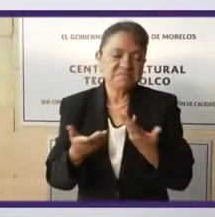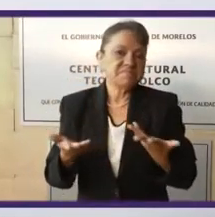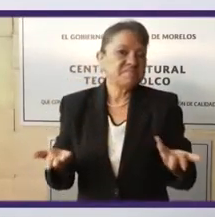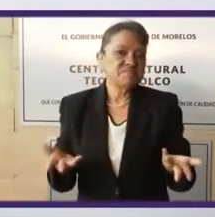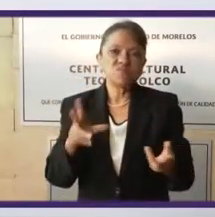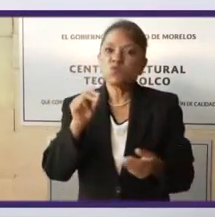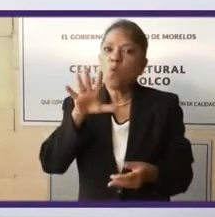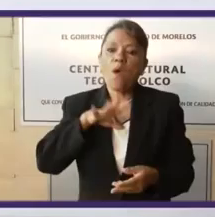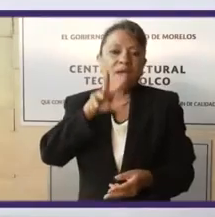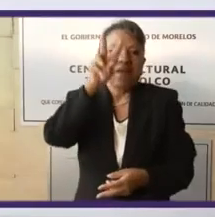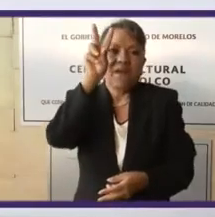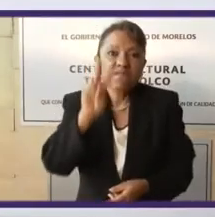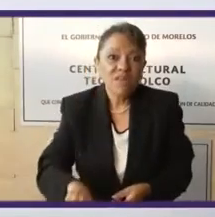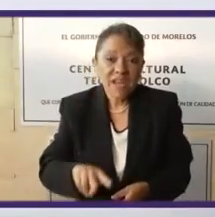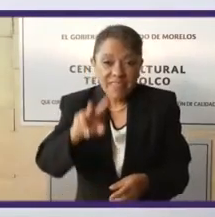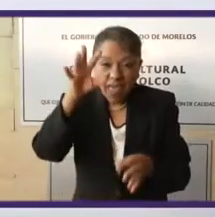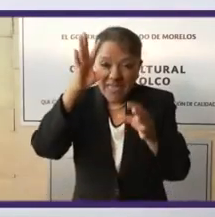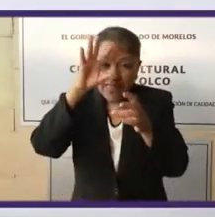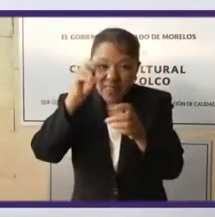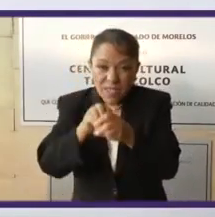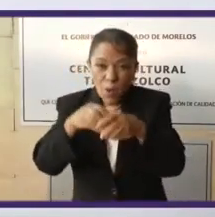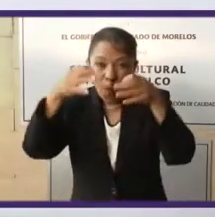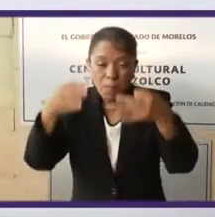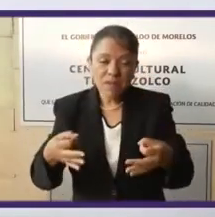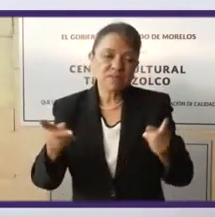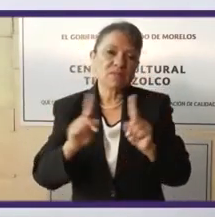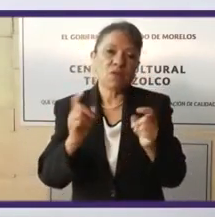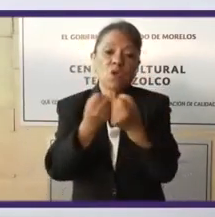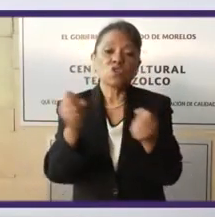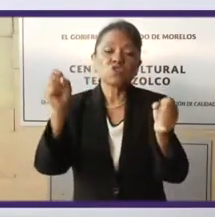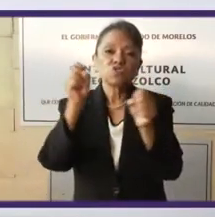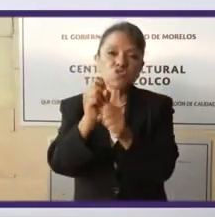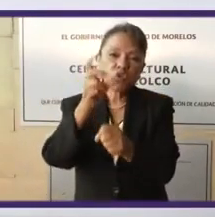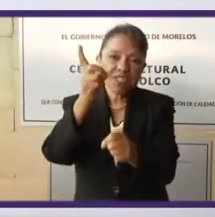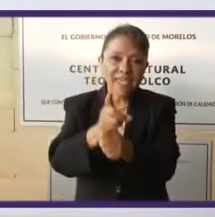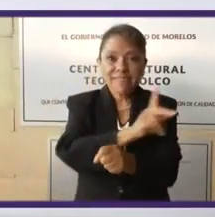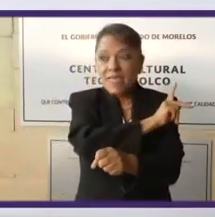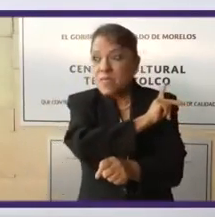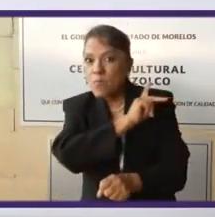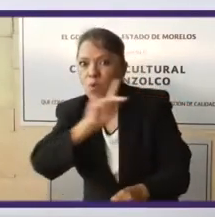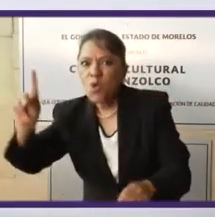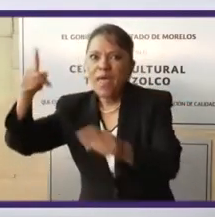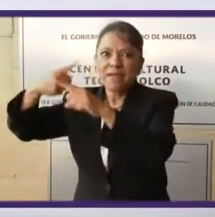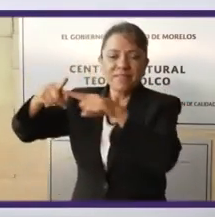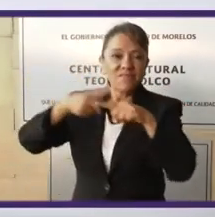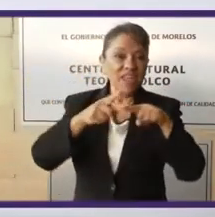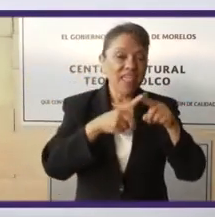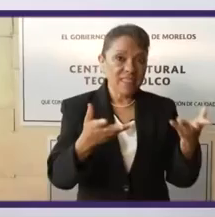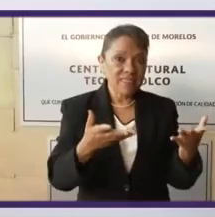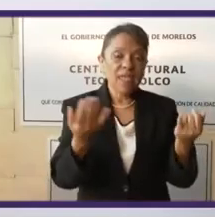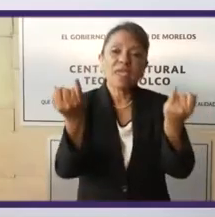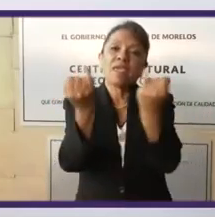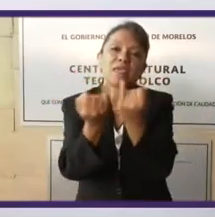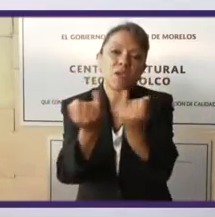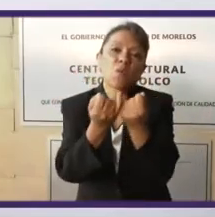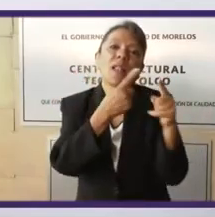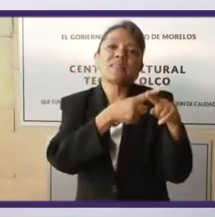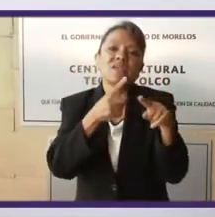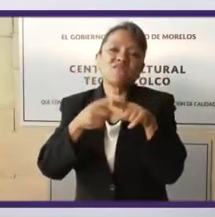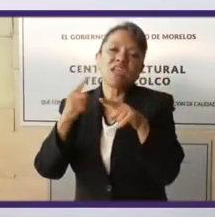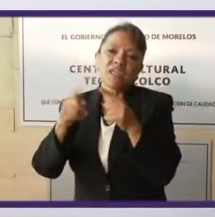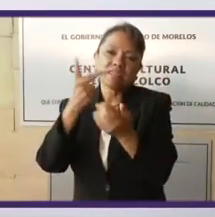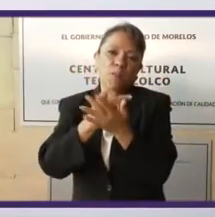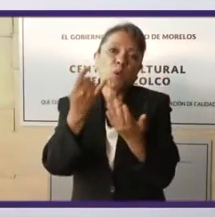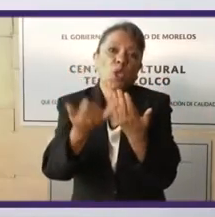porque lo que se junta conmigo se limpia y se purifica, pero tengo que ser yo, porque yo soy el único que puede salvar. En